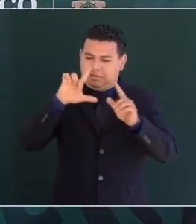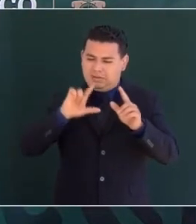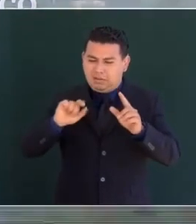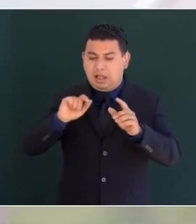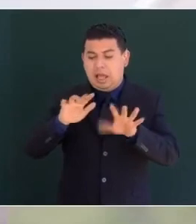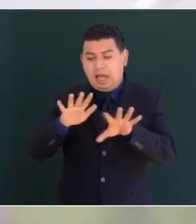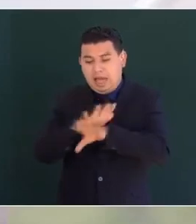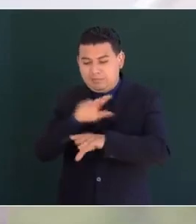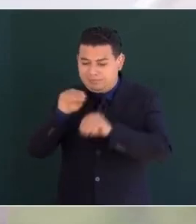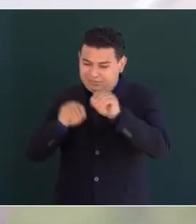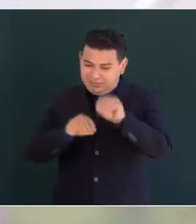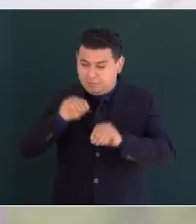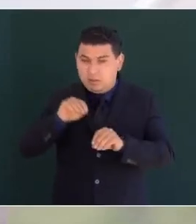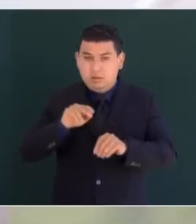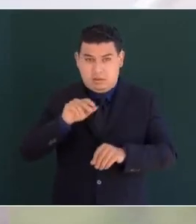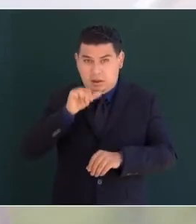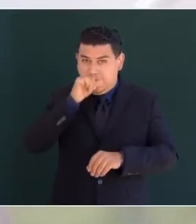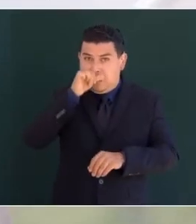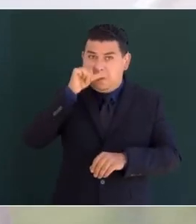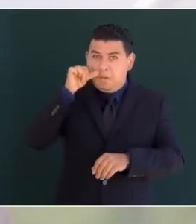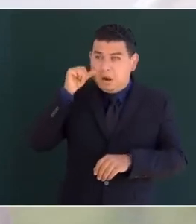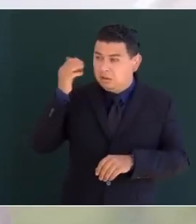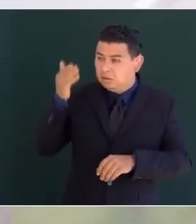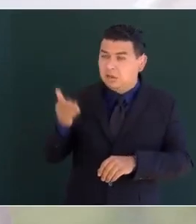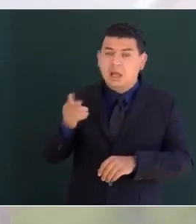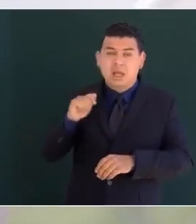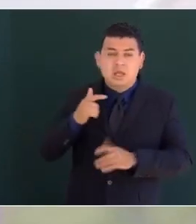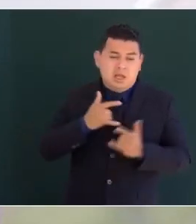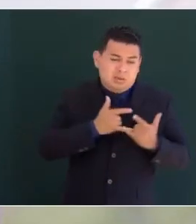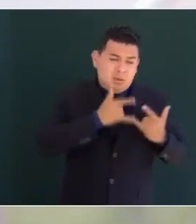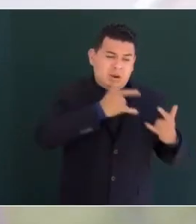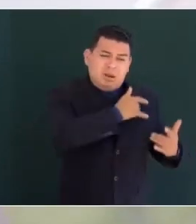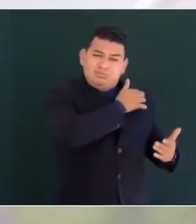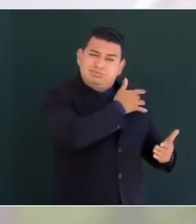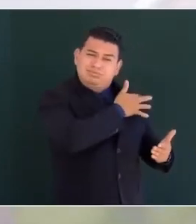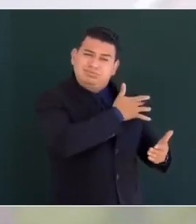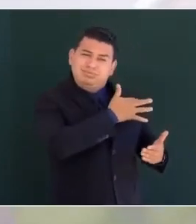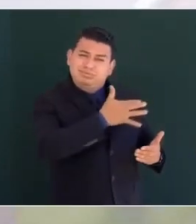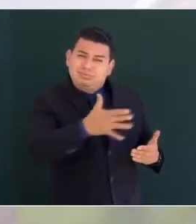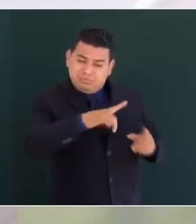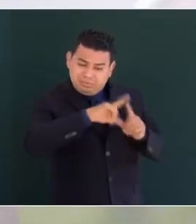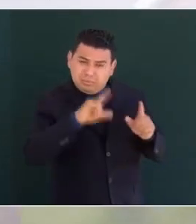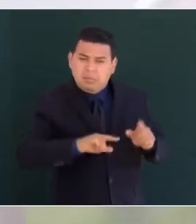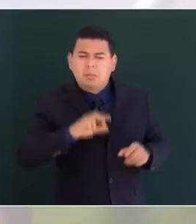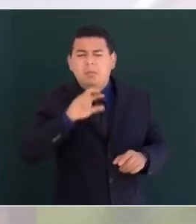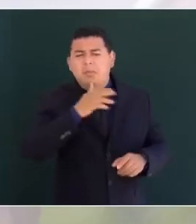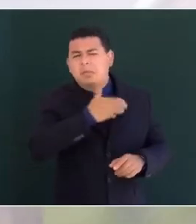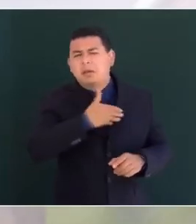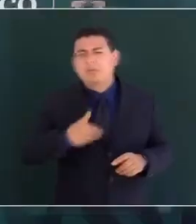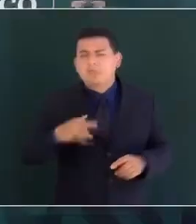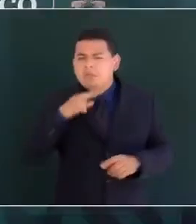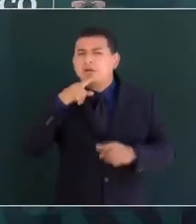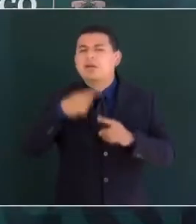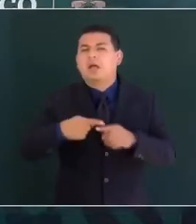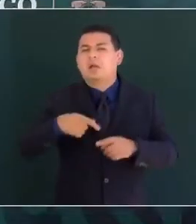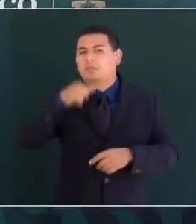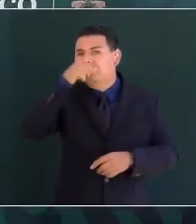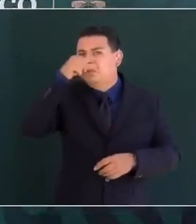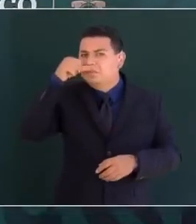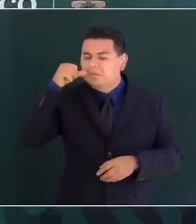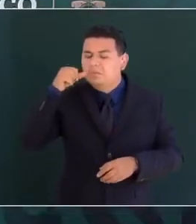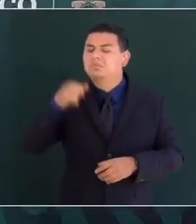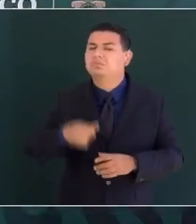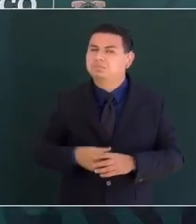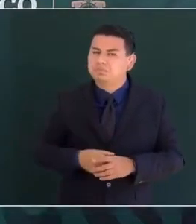el mejor presidente que ha habido en la historia de México y los liberales que lo secundaron